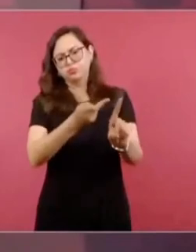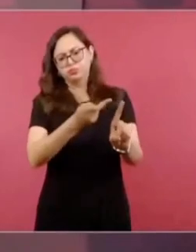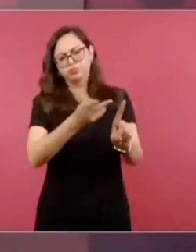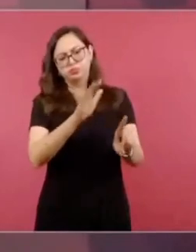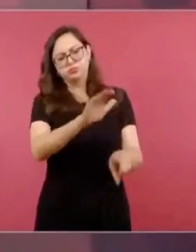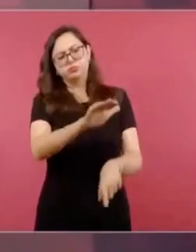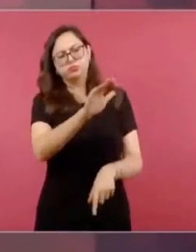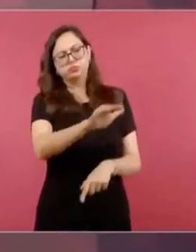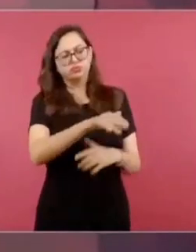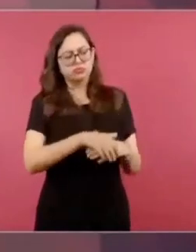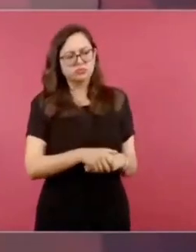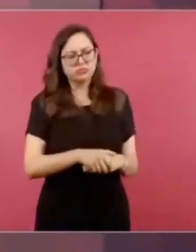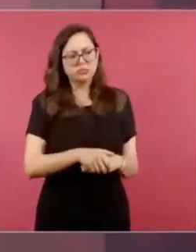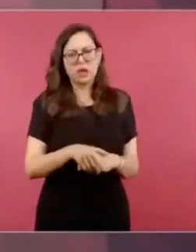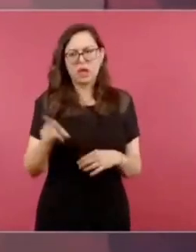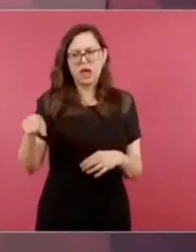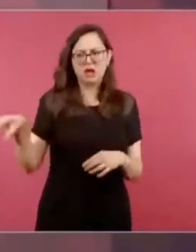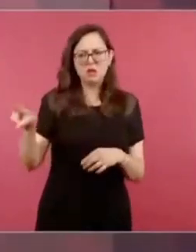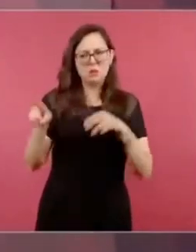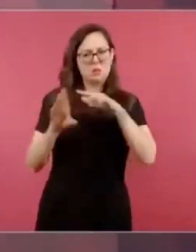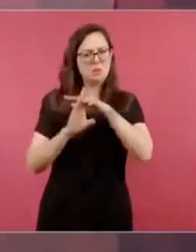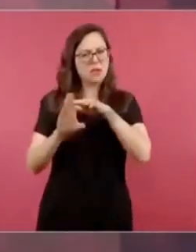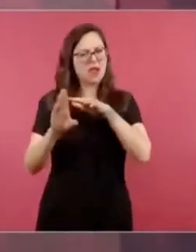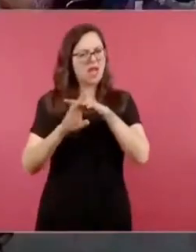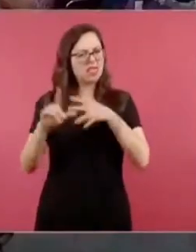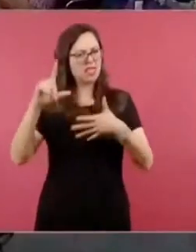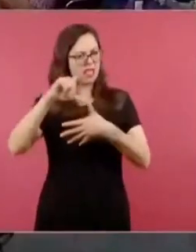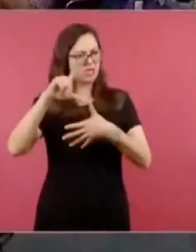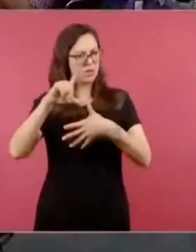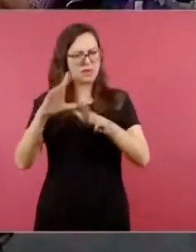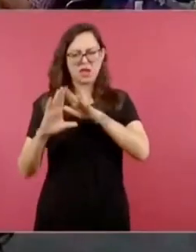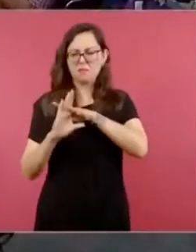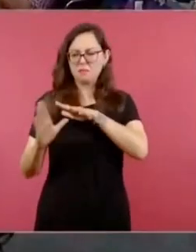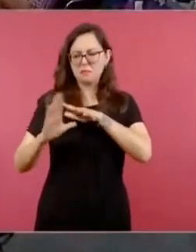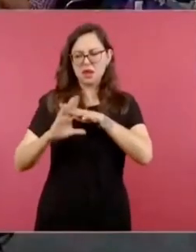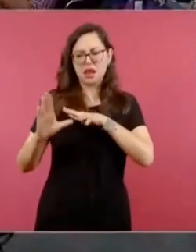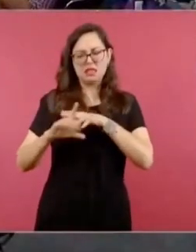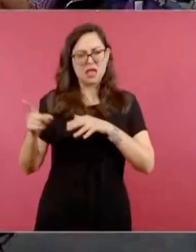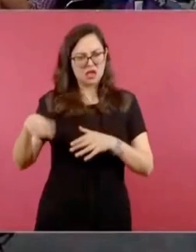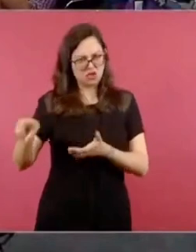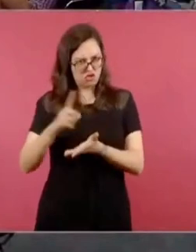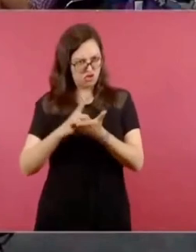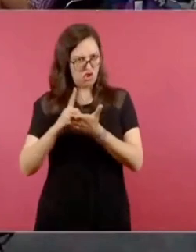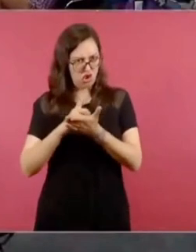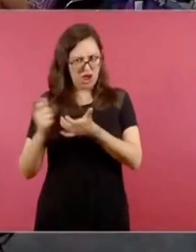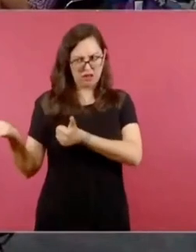migrantes introducen las drogas migrantes a Estados Unidos,